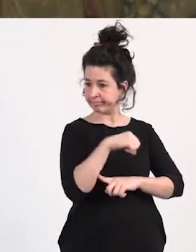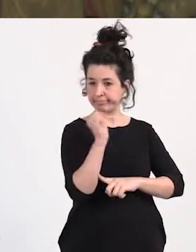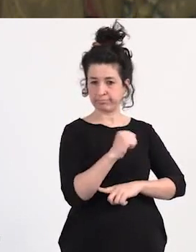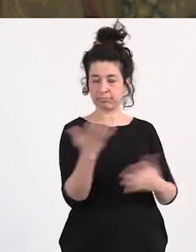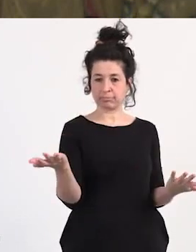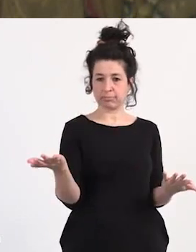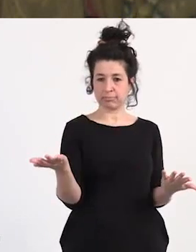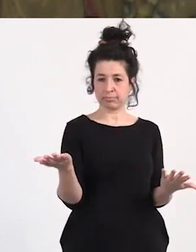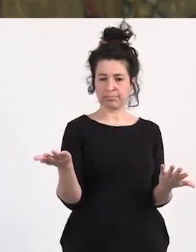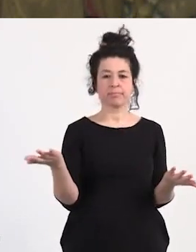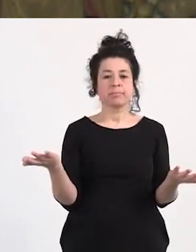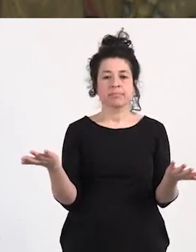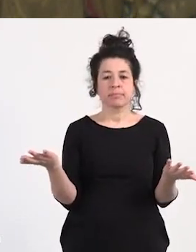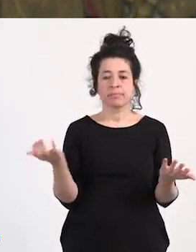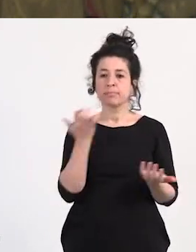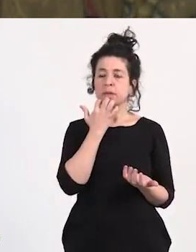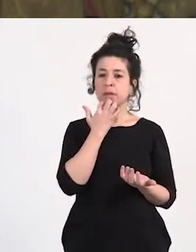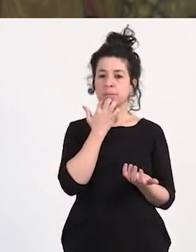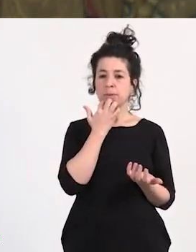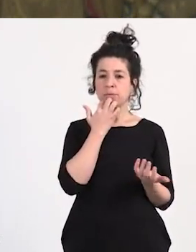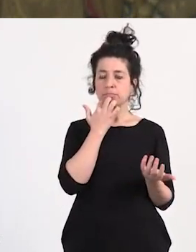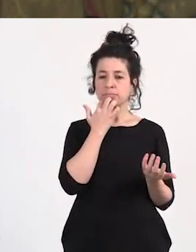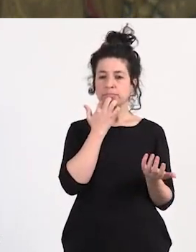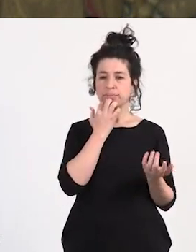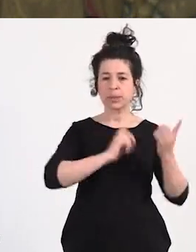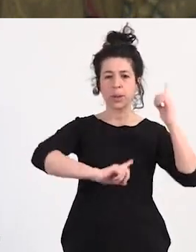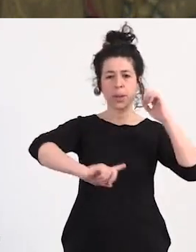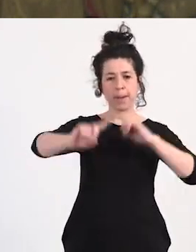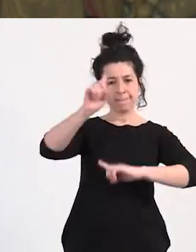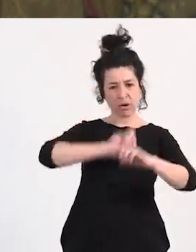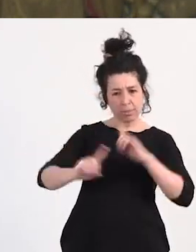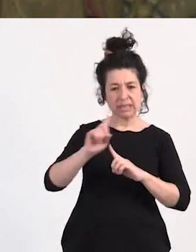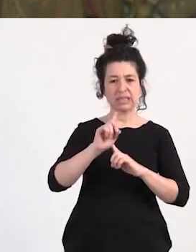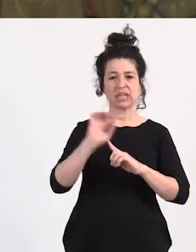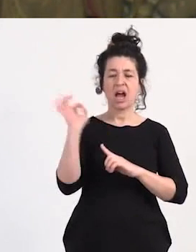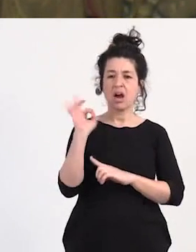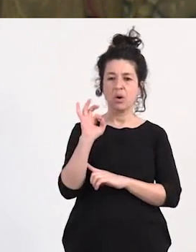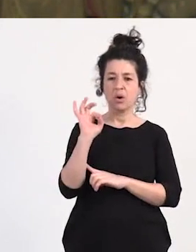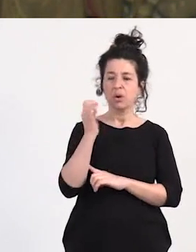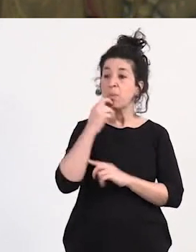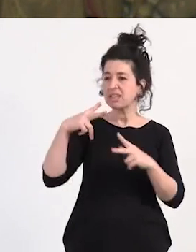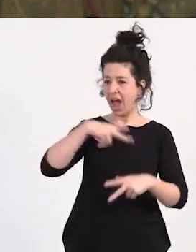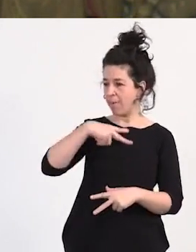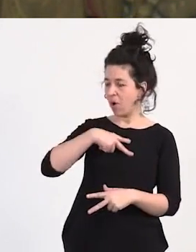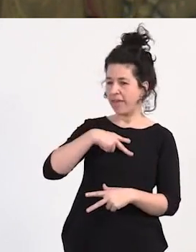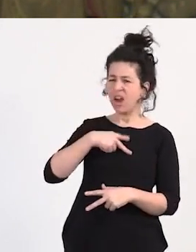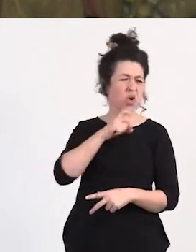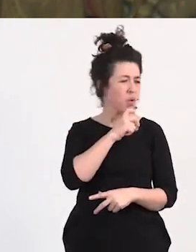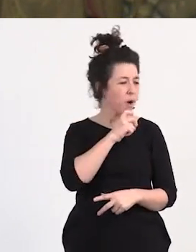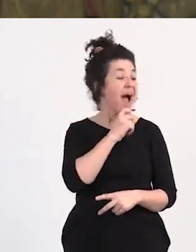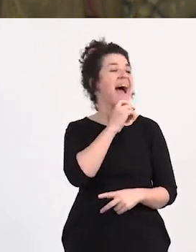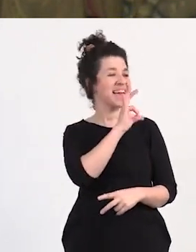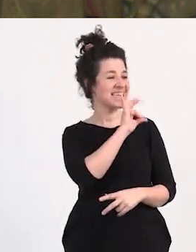problemática o la realidad o el fenómeno como decía la abogada Silvia maravillosa Silvia me encanta